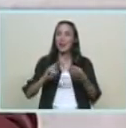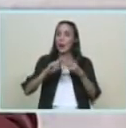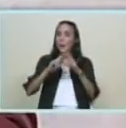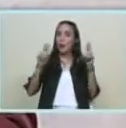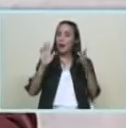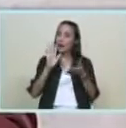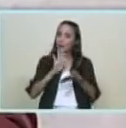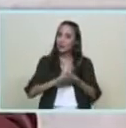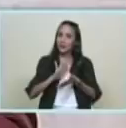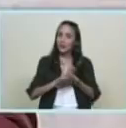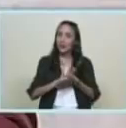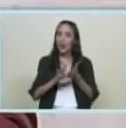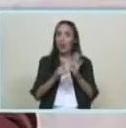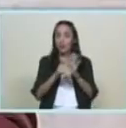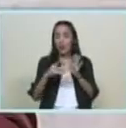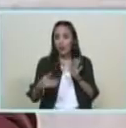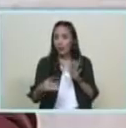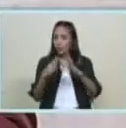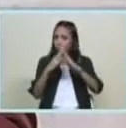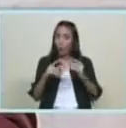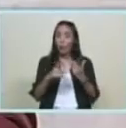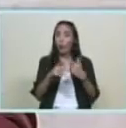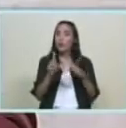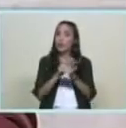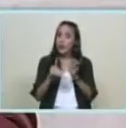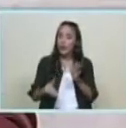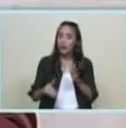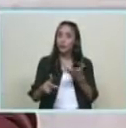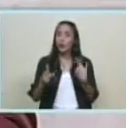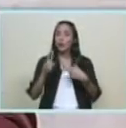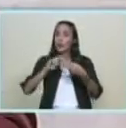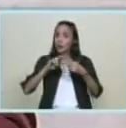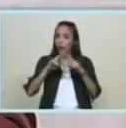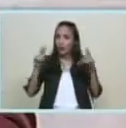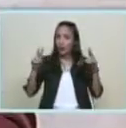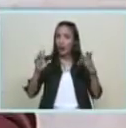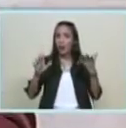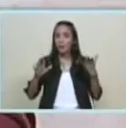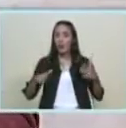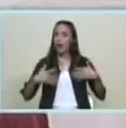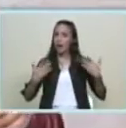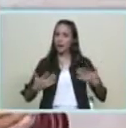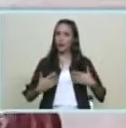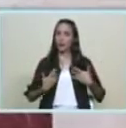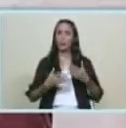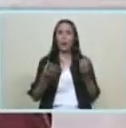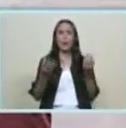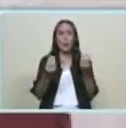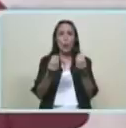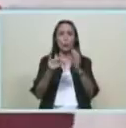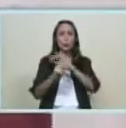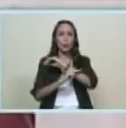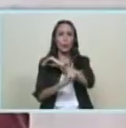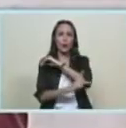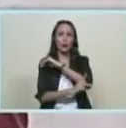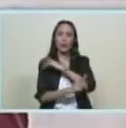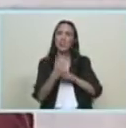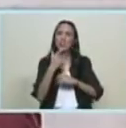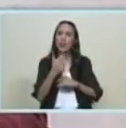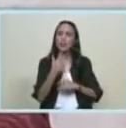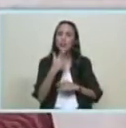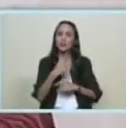a vivir para la felicidad con la felicidad tenemos en un conjunto de parques nacionales ¿qué me dice el ministro de